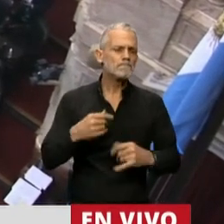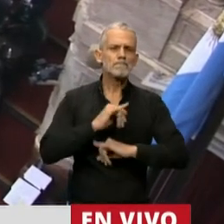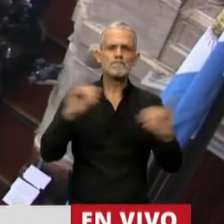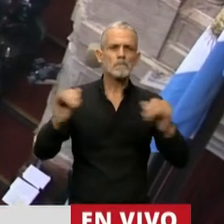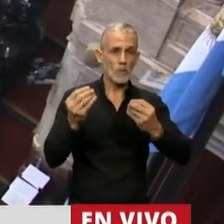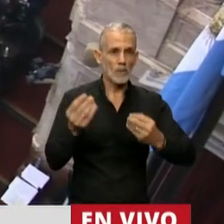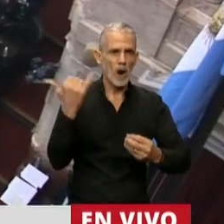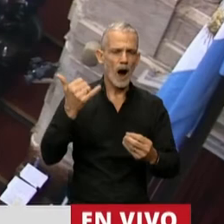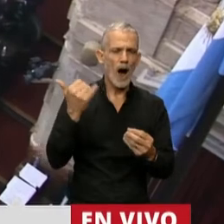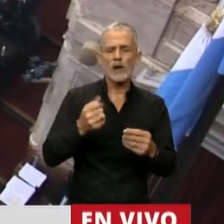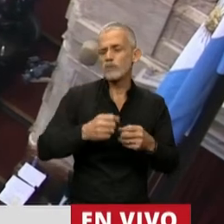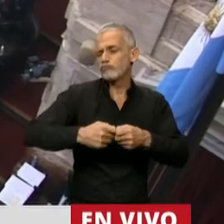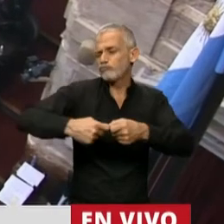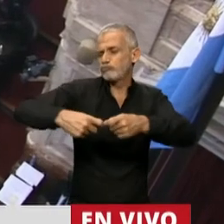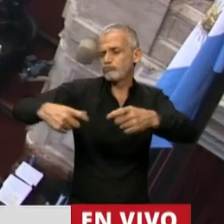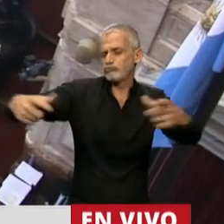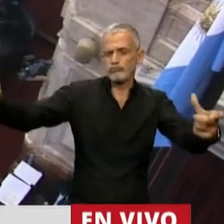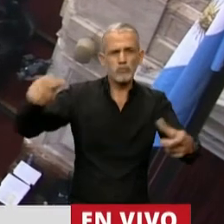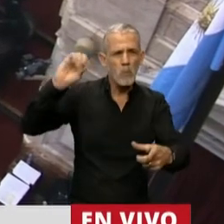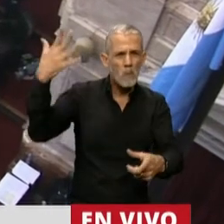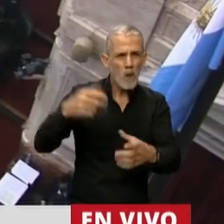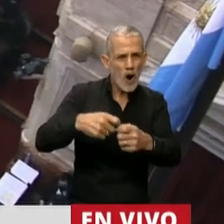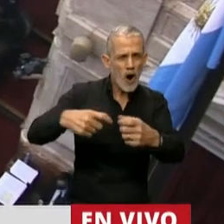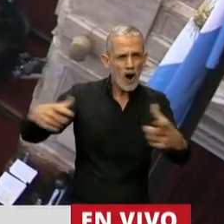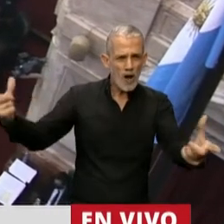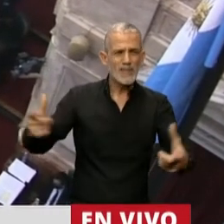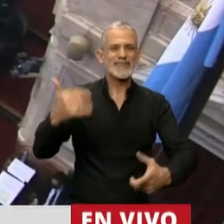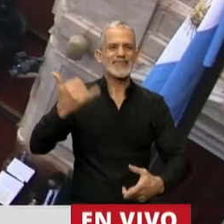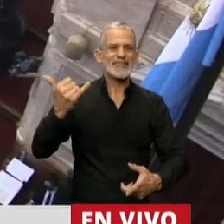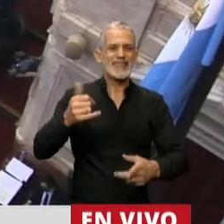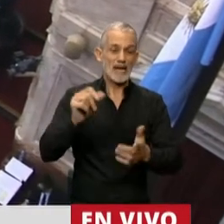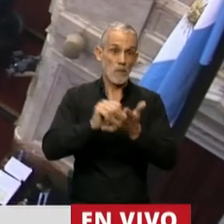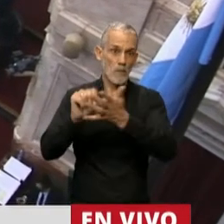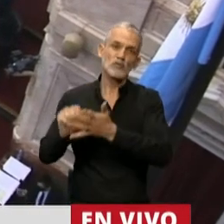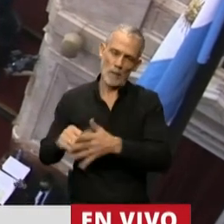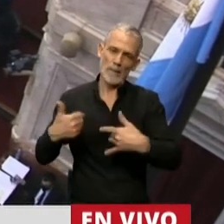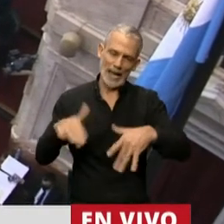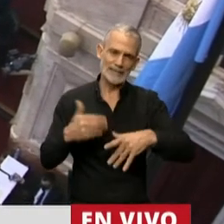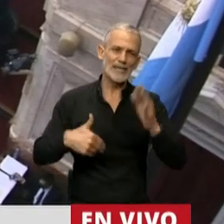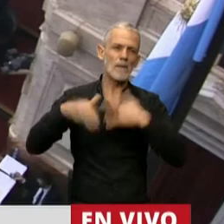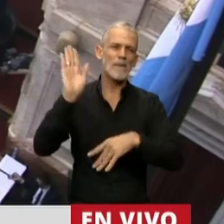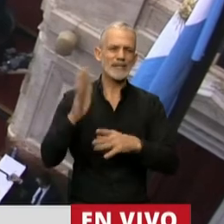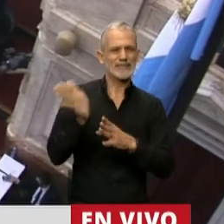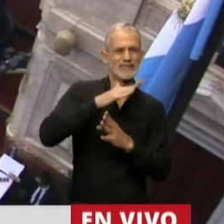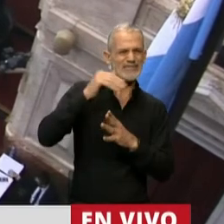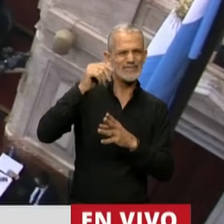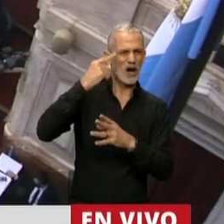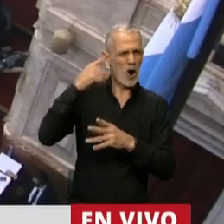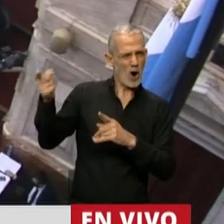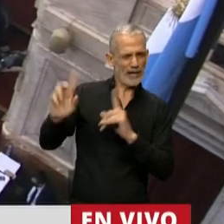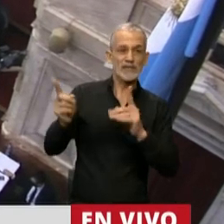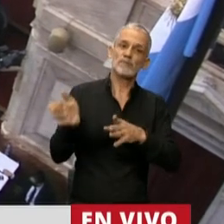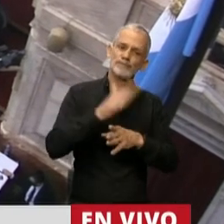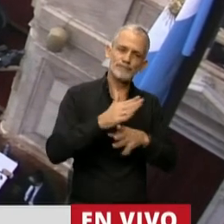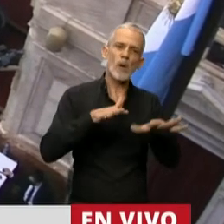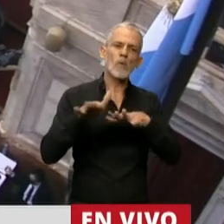hay una ola en muchos países, sobre todo de Occidente, de un